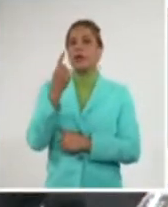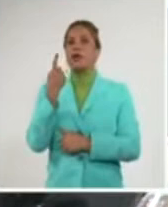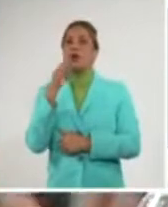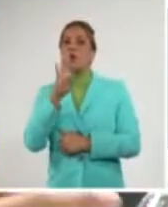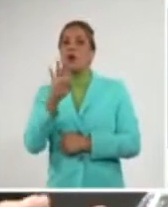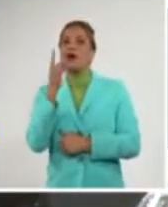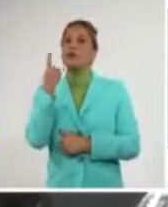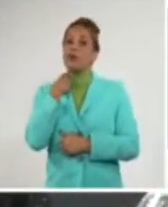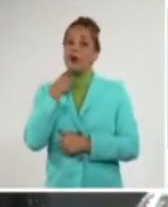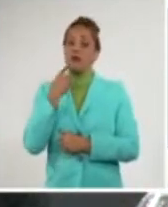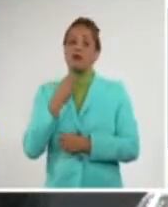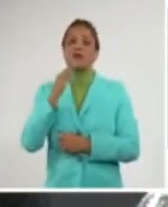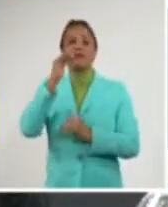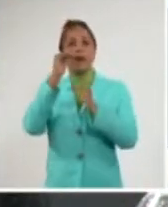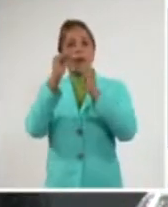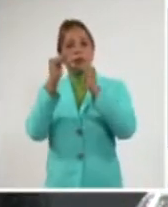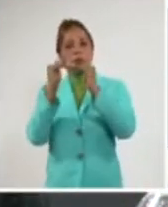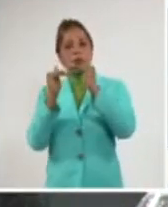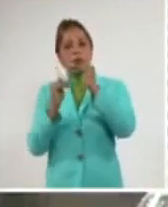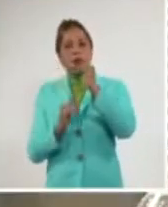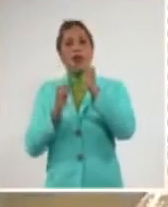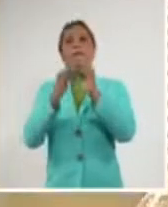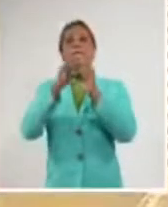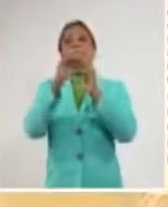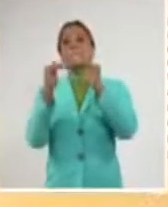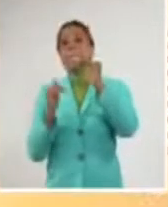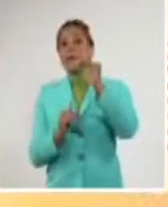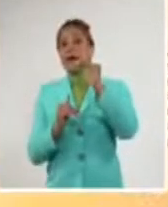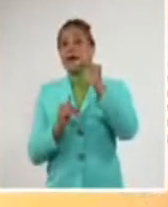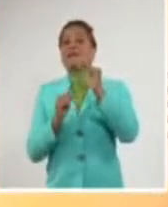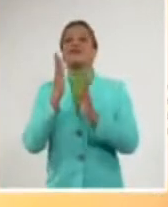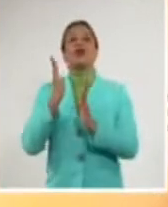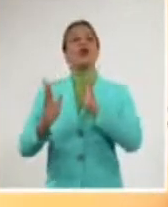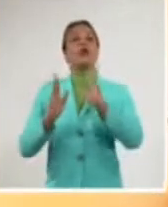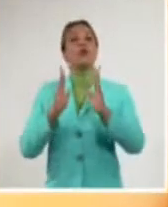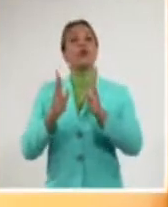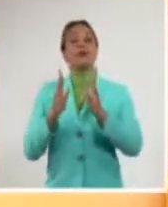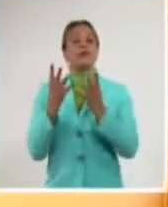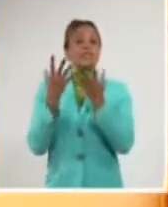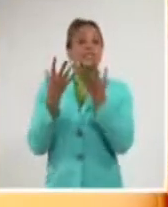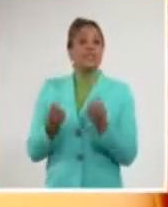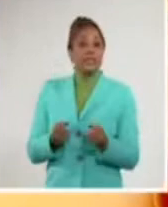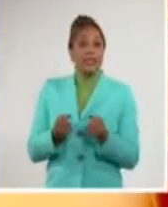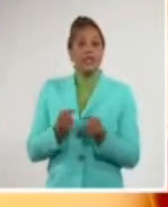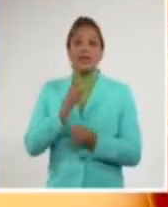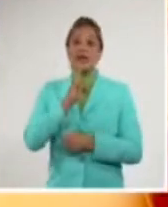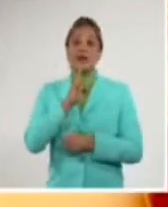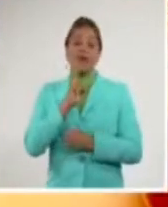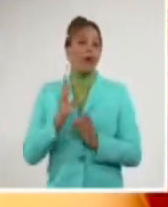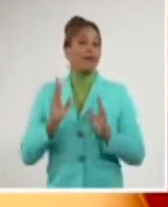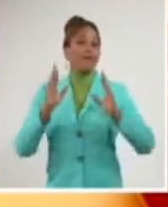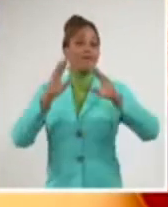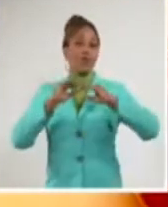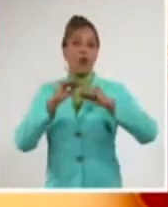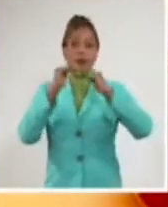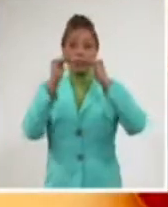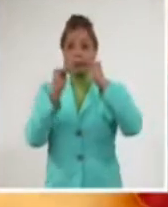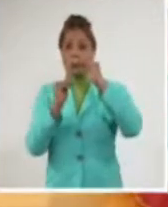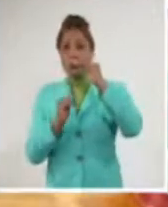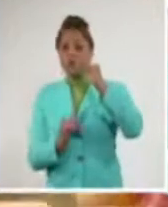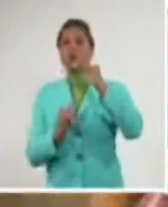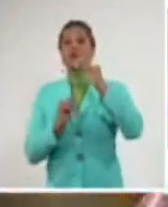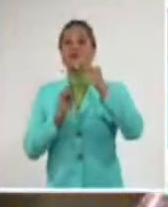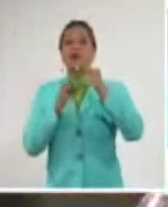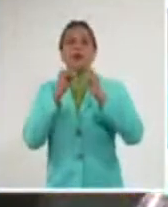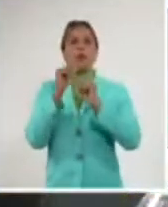esta etapa de la sequía que es recurrente, pero esto se ha